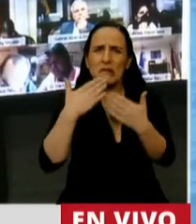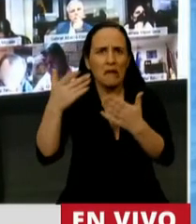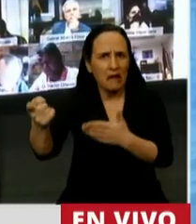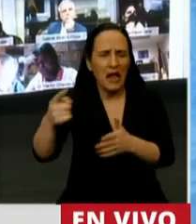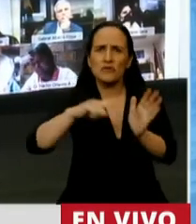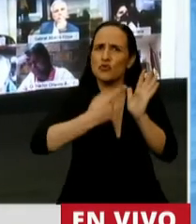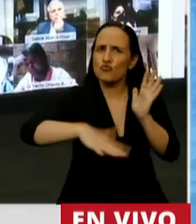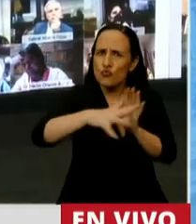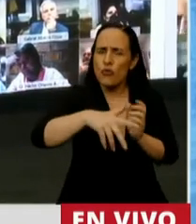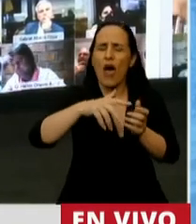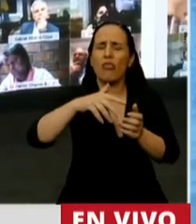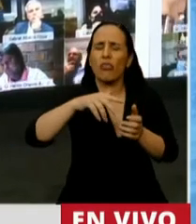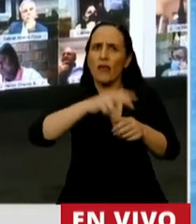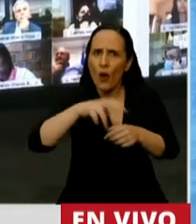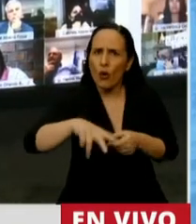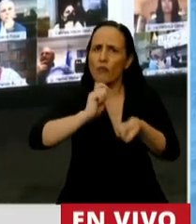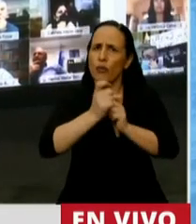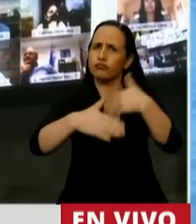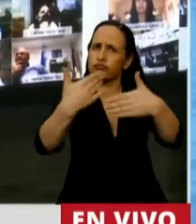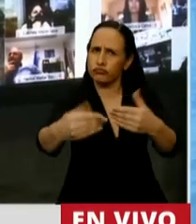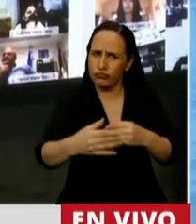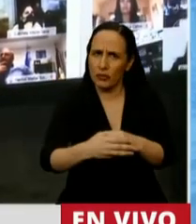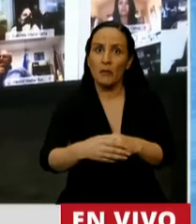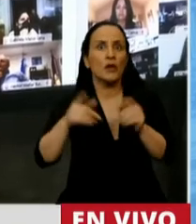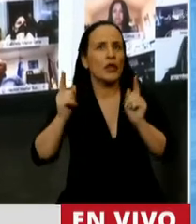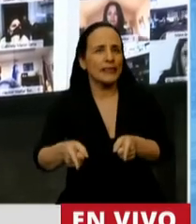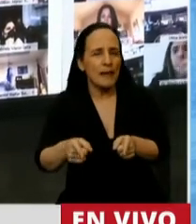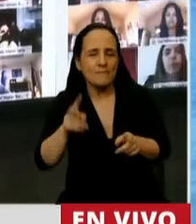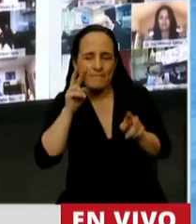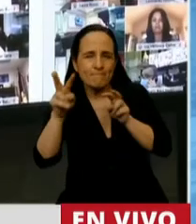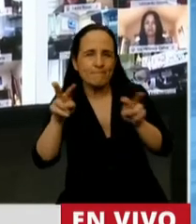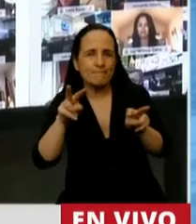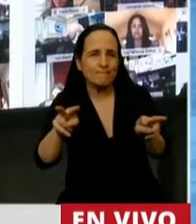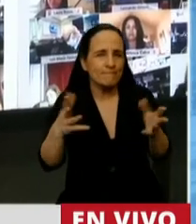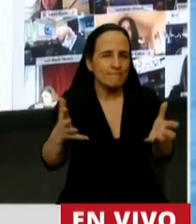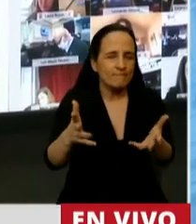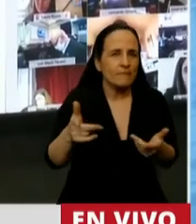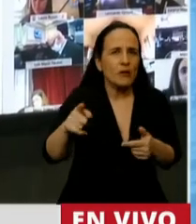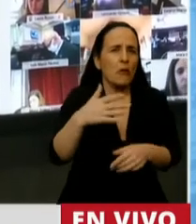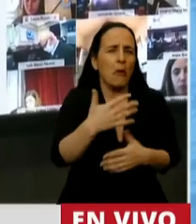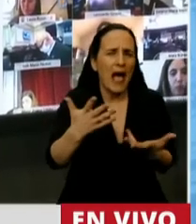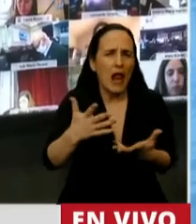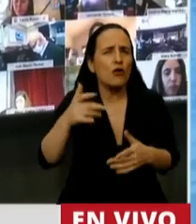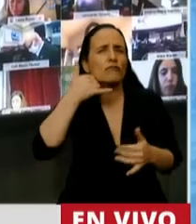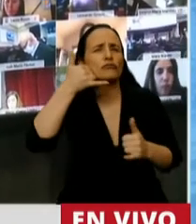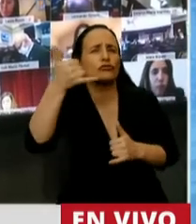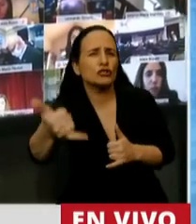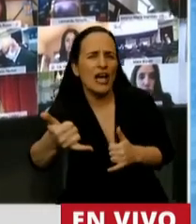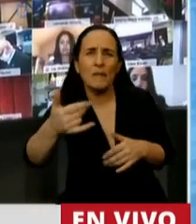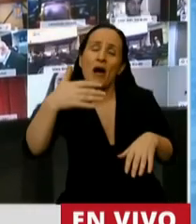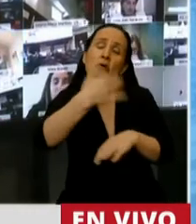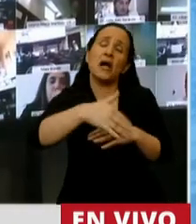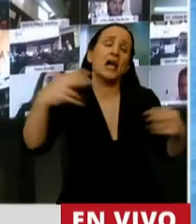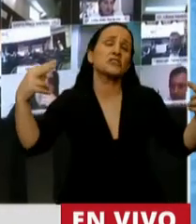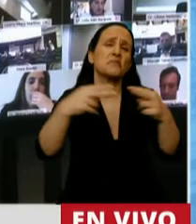pero también ocupado de atender al vecino anónimo que lo llamaba por teléfono o lo cruzaba en la